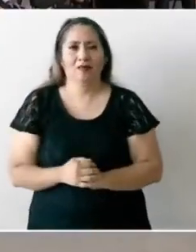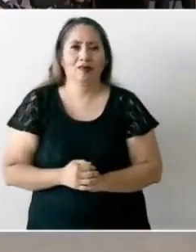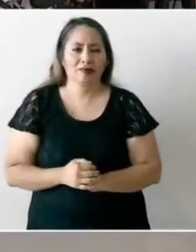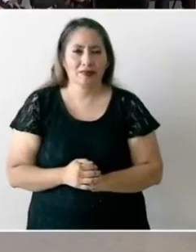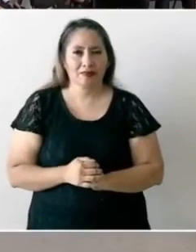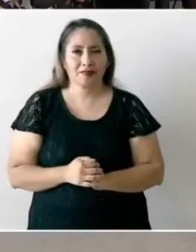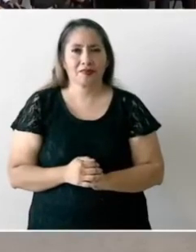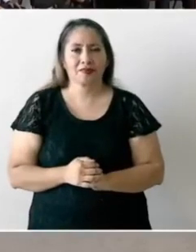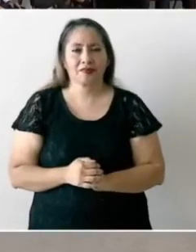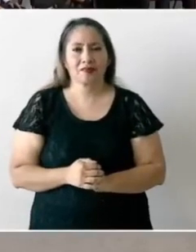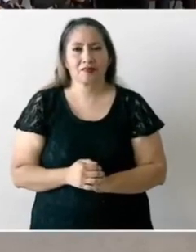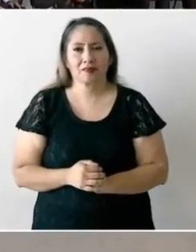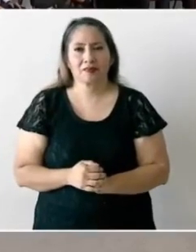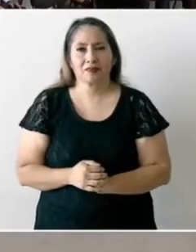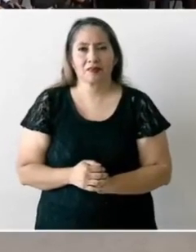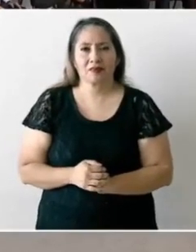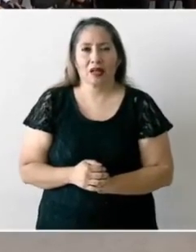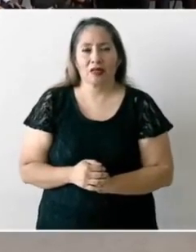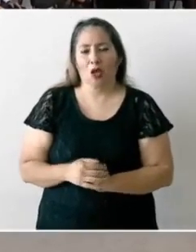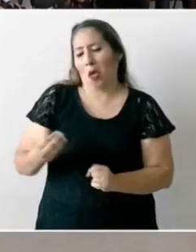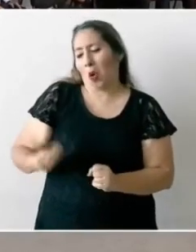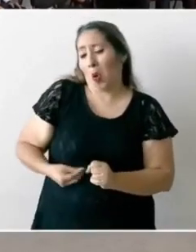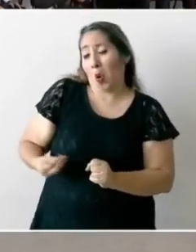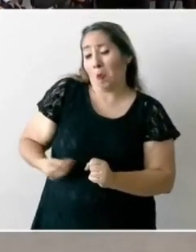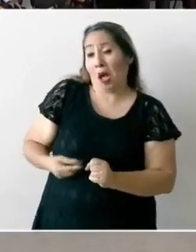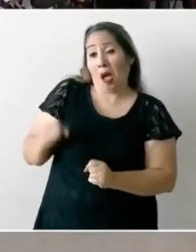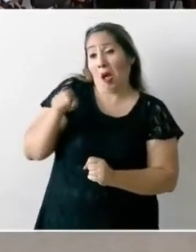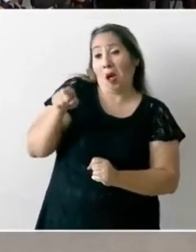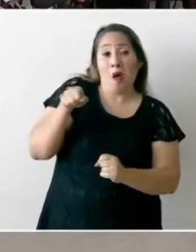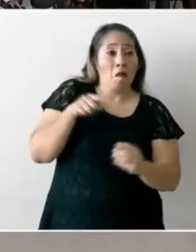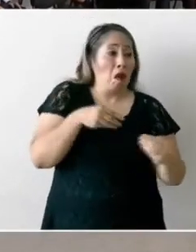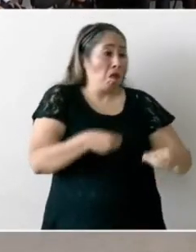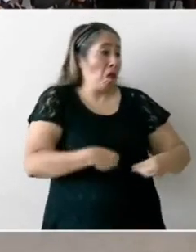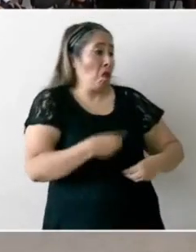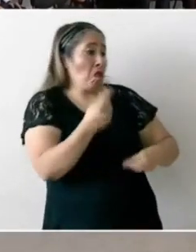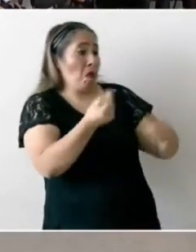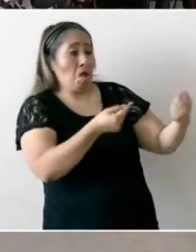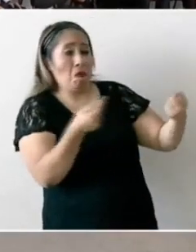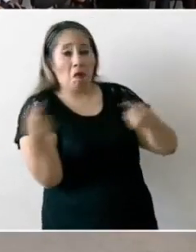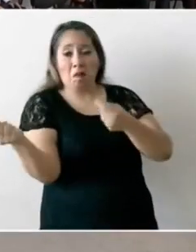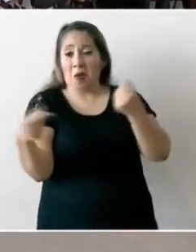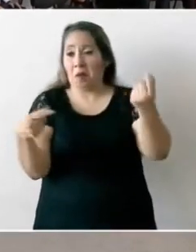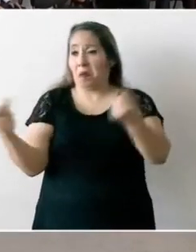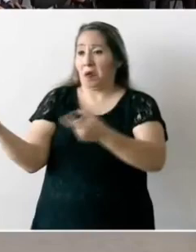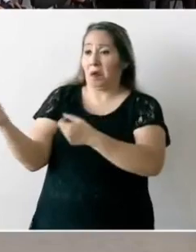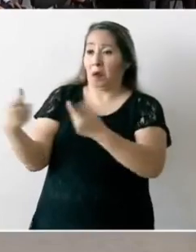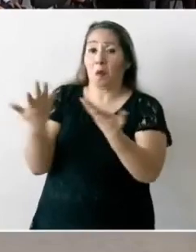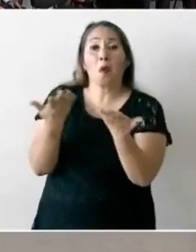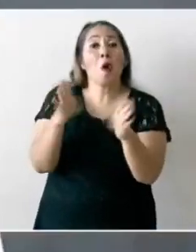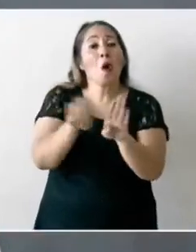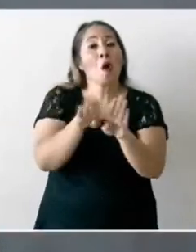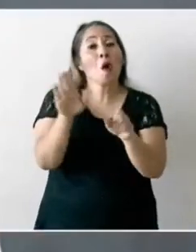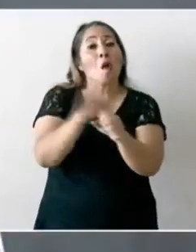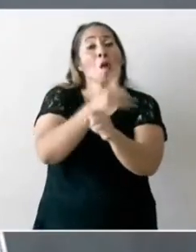podríamos echarles la culpa porque no consultaron porque no